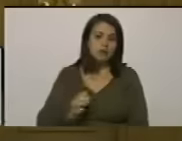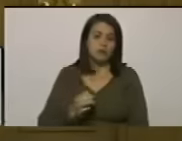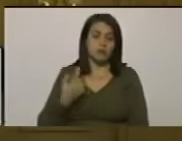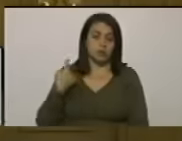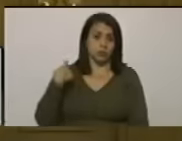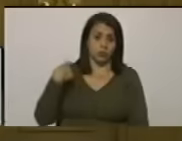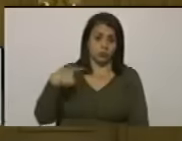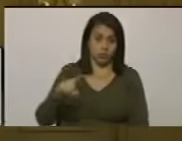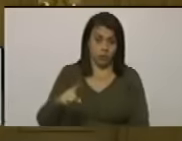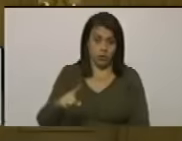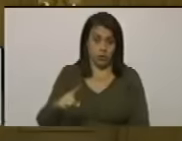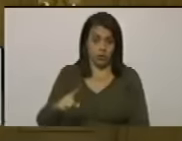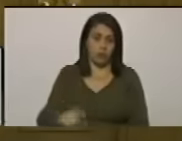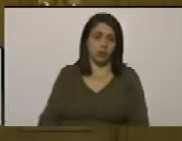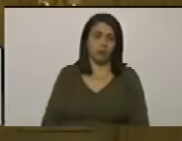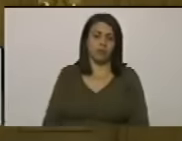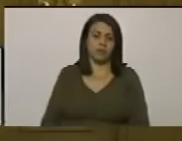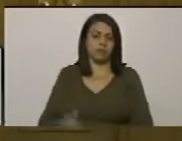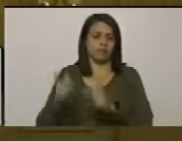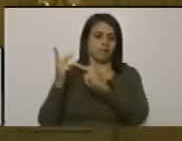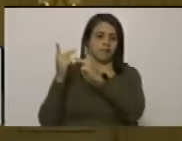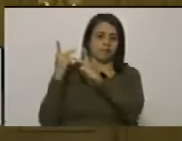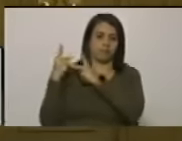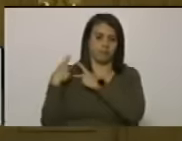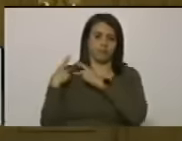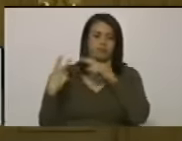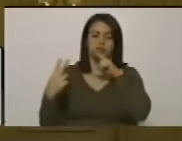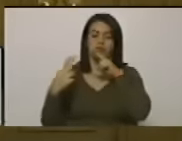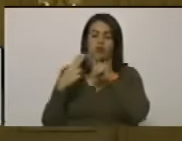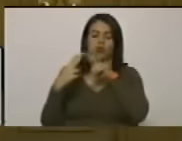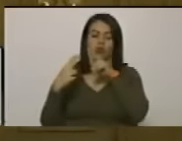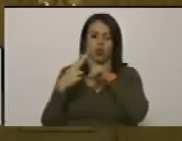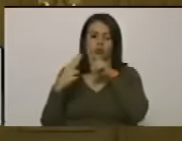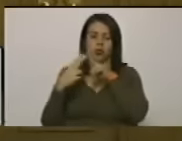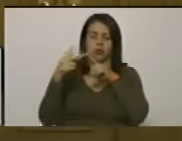tuvimos el privilegio de conocer